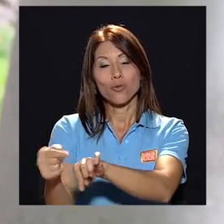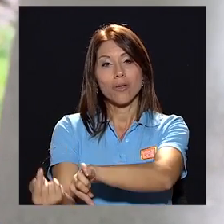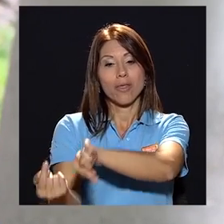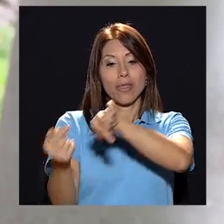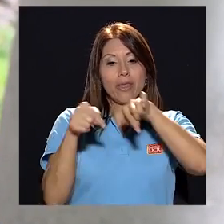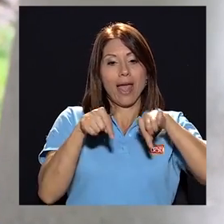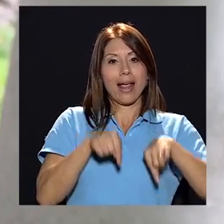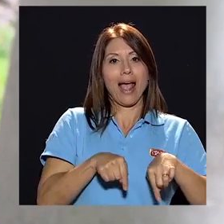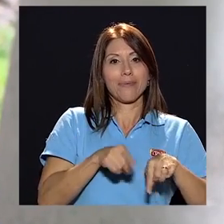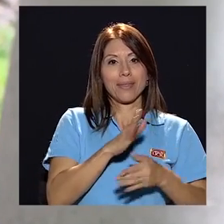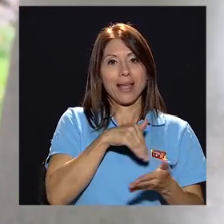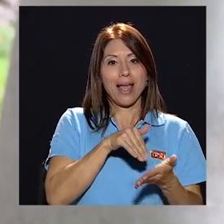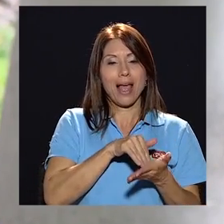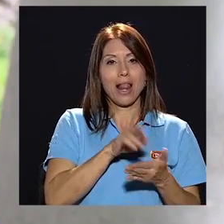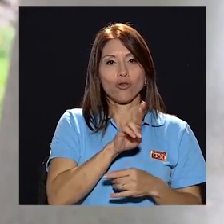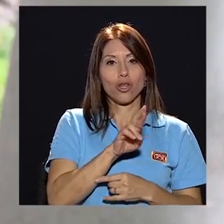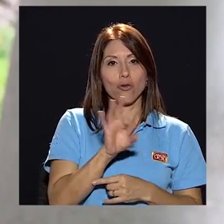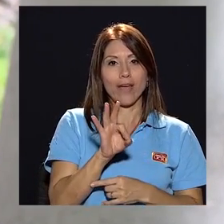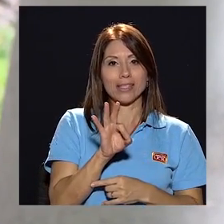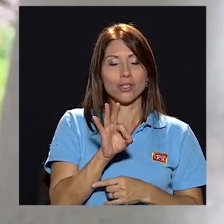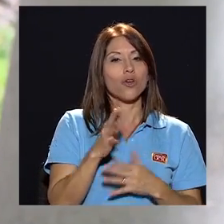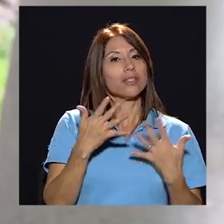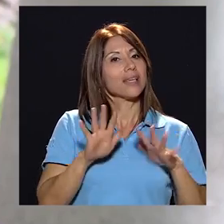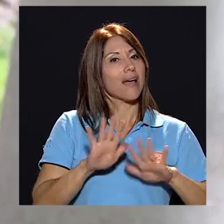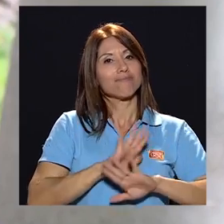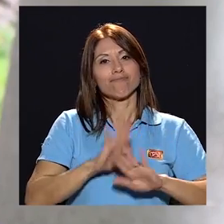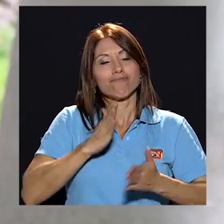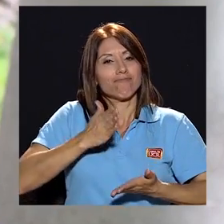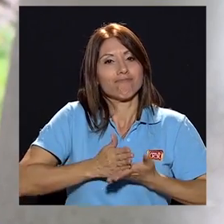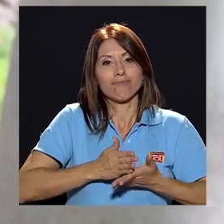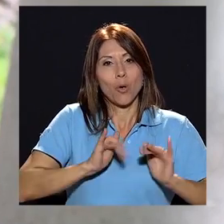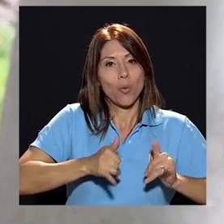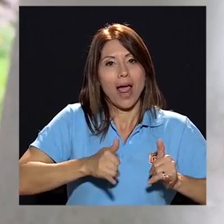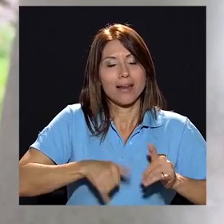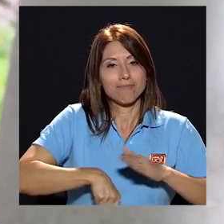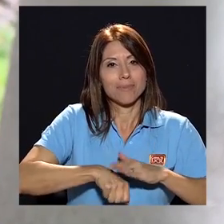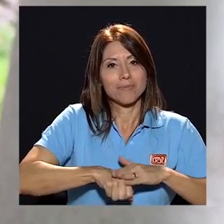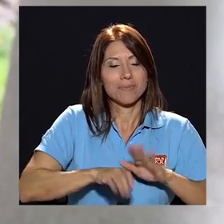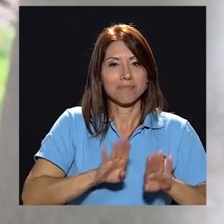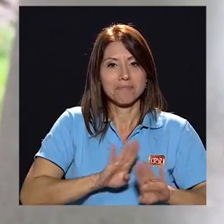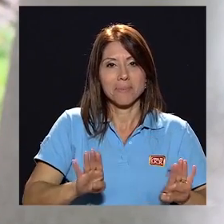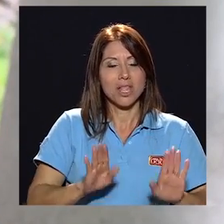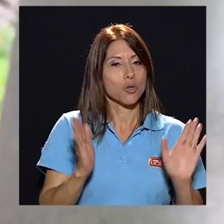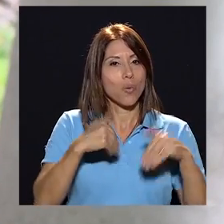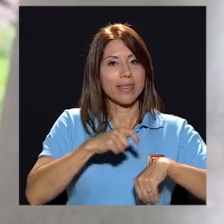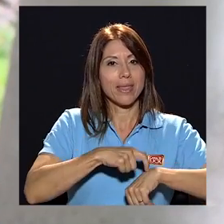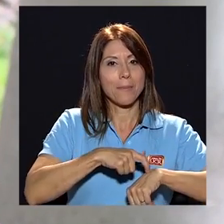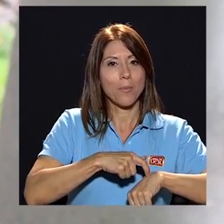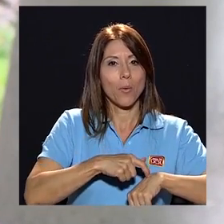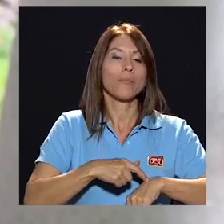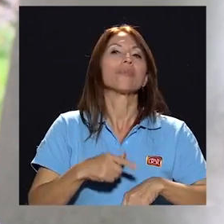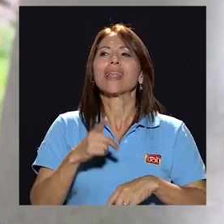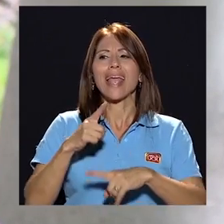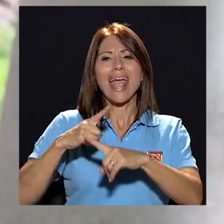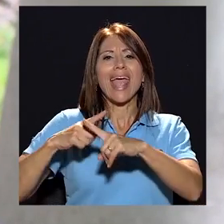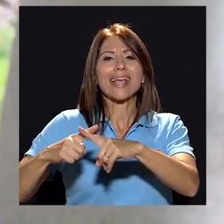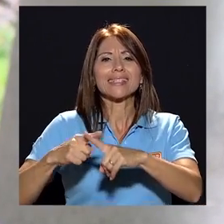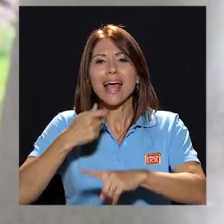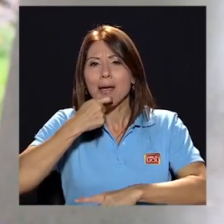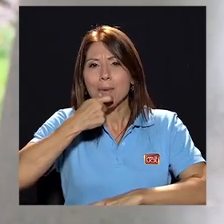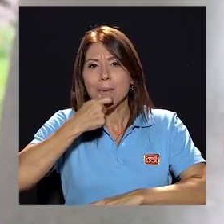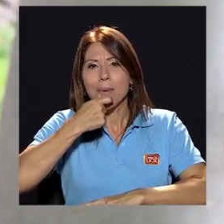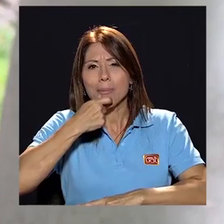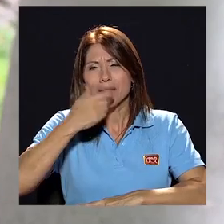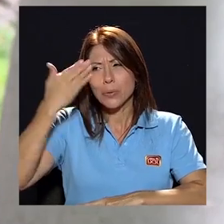para la Rodrigo Facio ya dejé jugar ya no tenía más tiempo mis actividades eran otras acá un ex árbitro